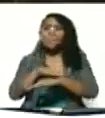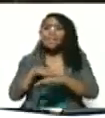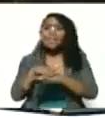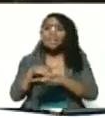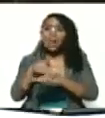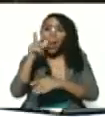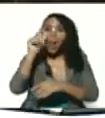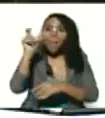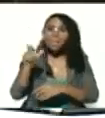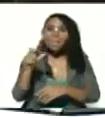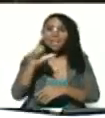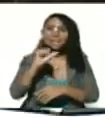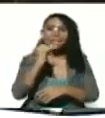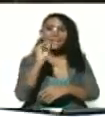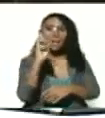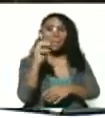dice.